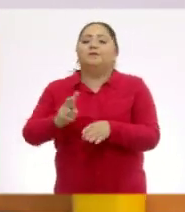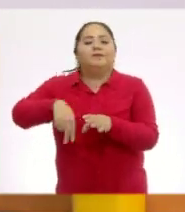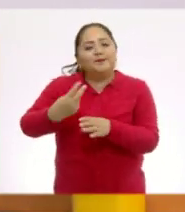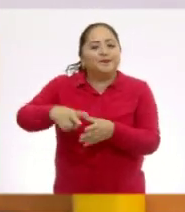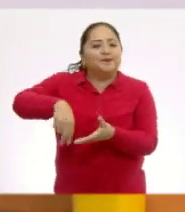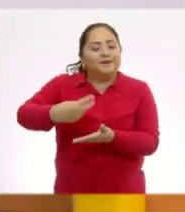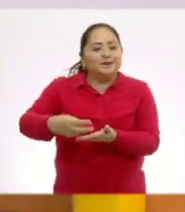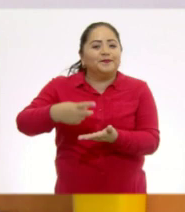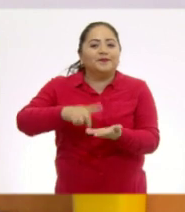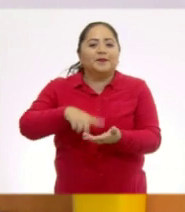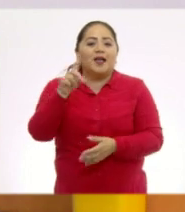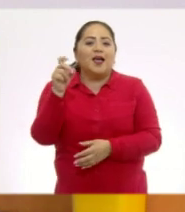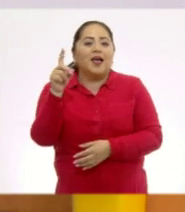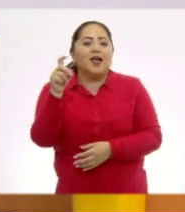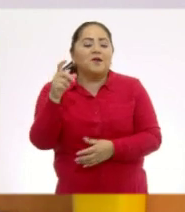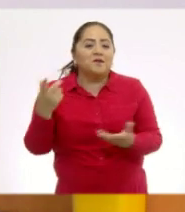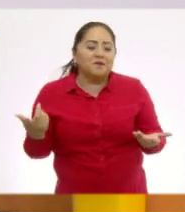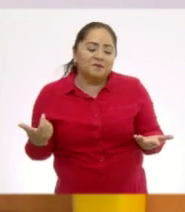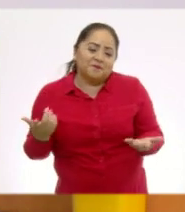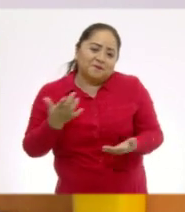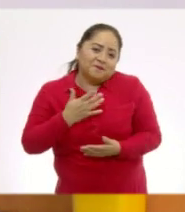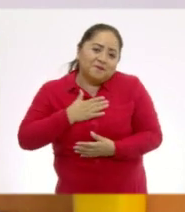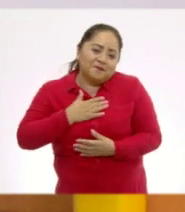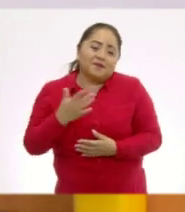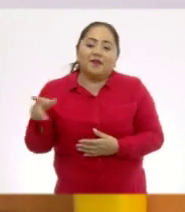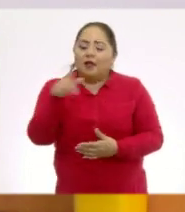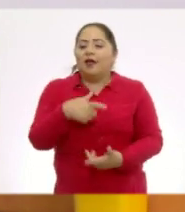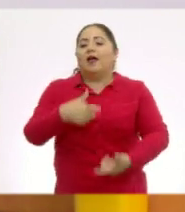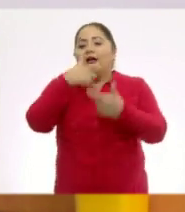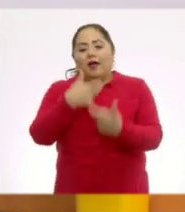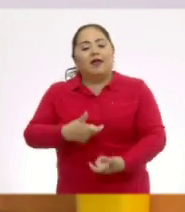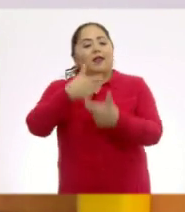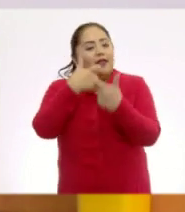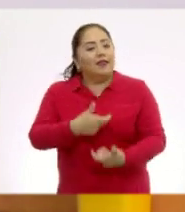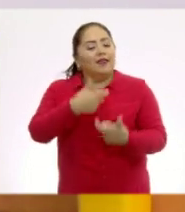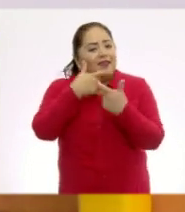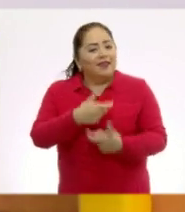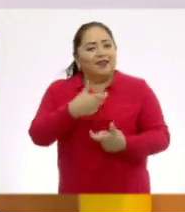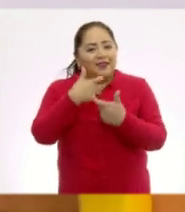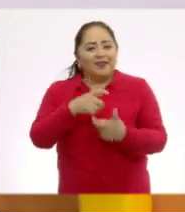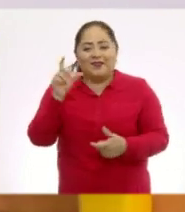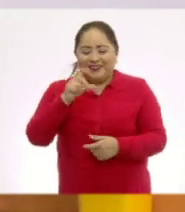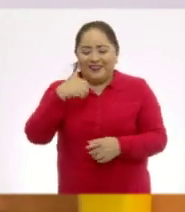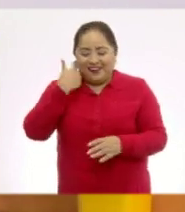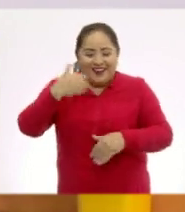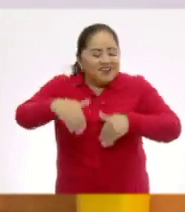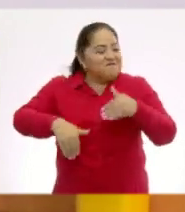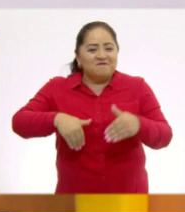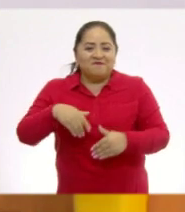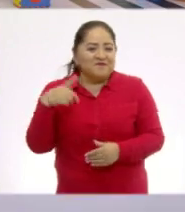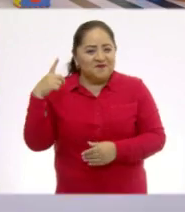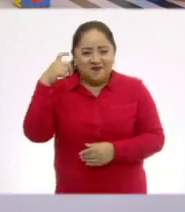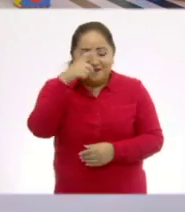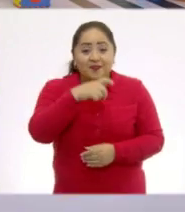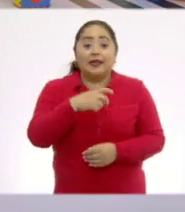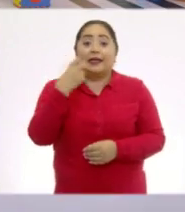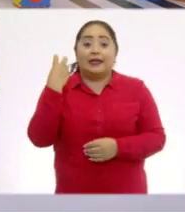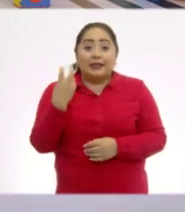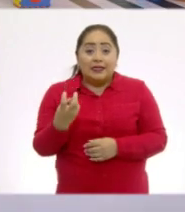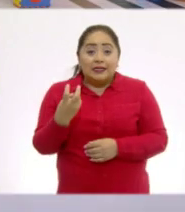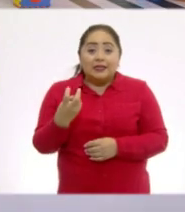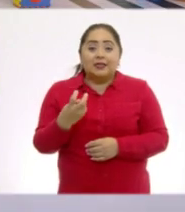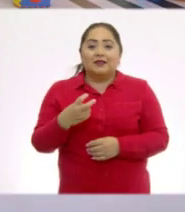en el agua. Y bueno, las carcajadas que soltaba cada vez que lo intentaba. Y así,